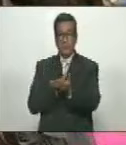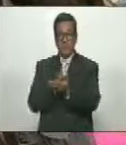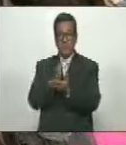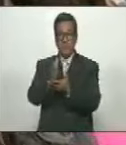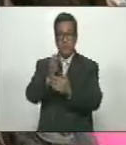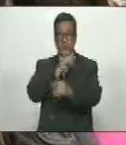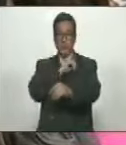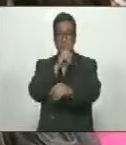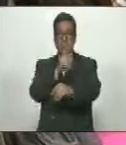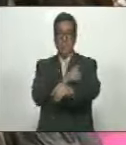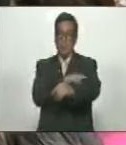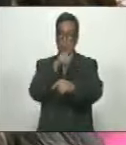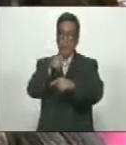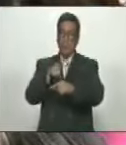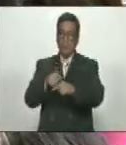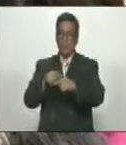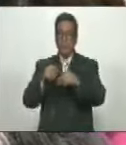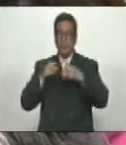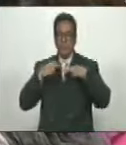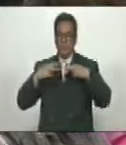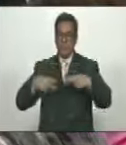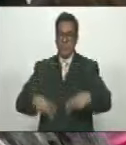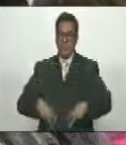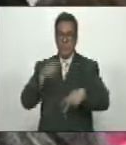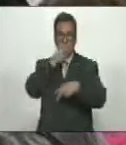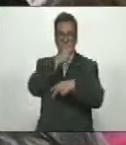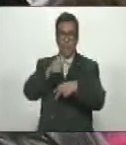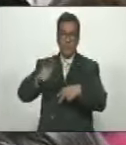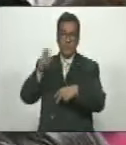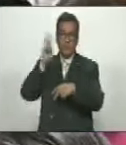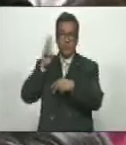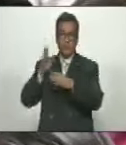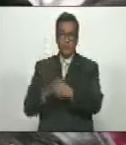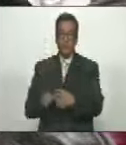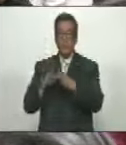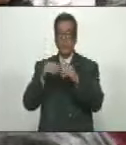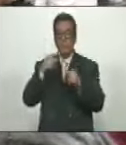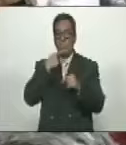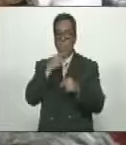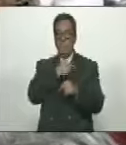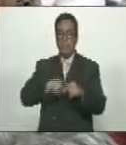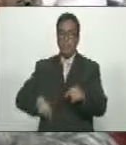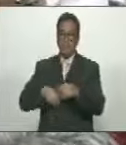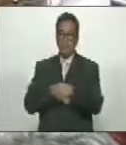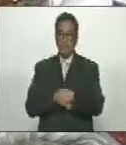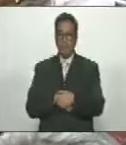fortaleciendo la calidad de vida del pueblo venezolano es todo presidente